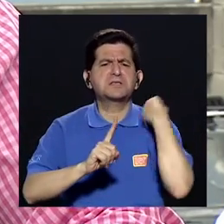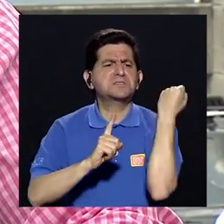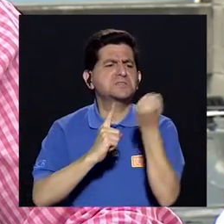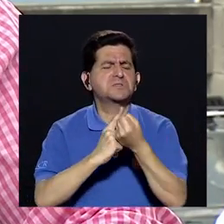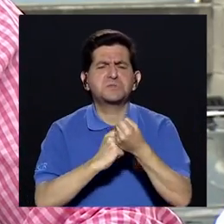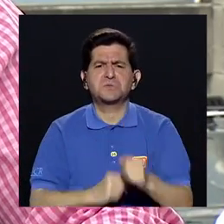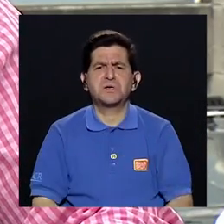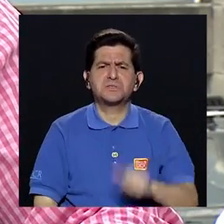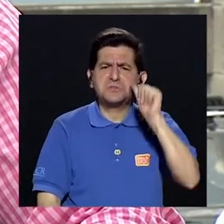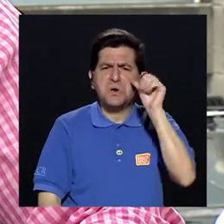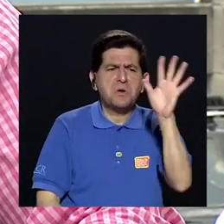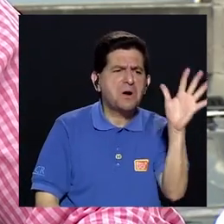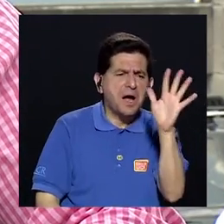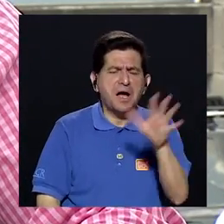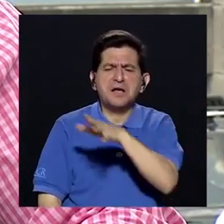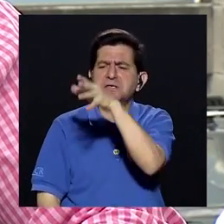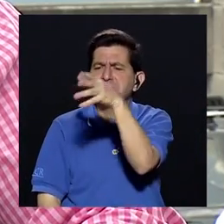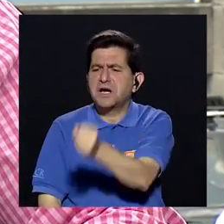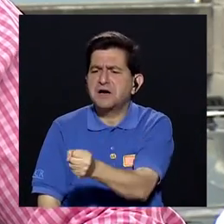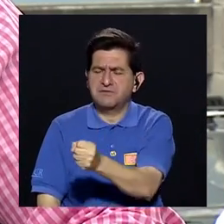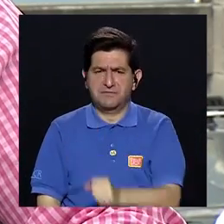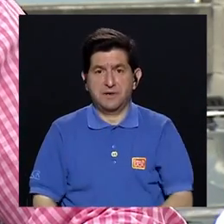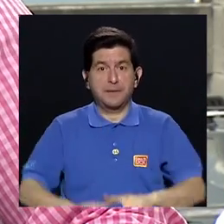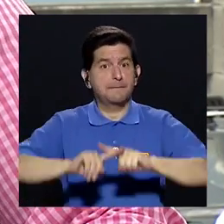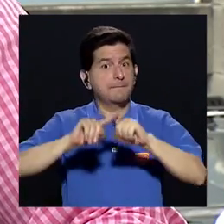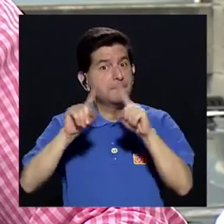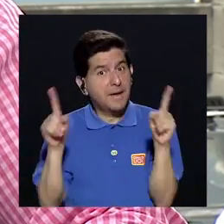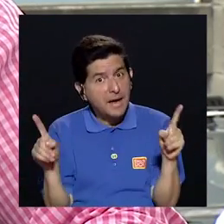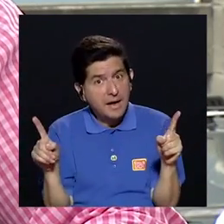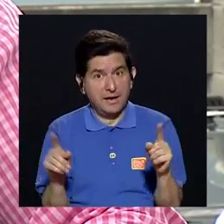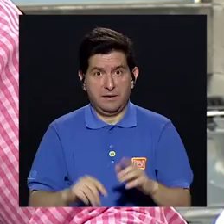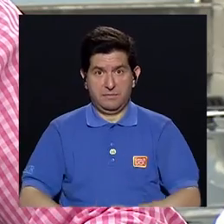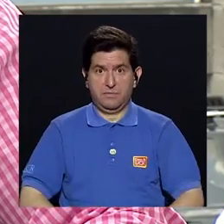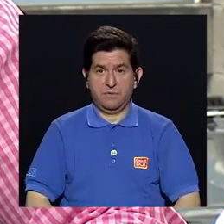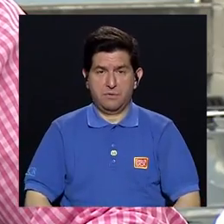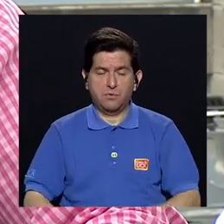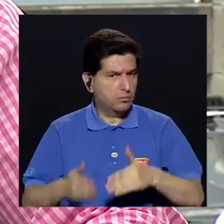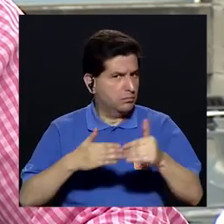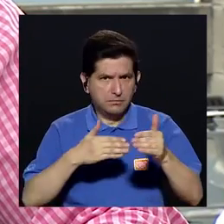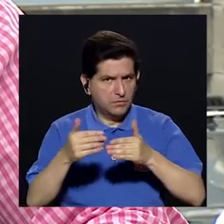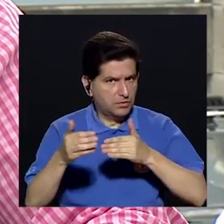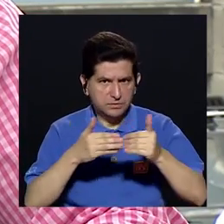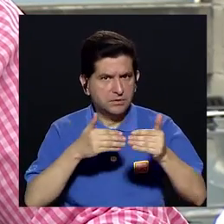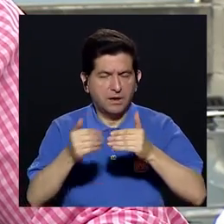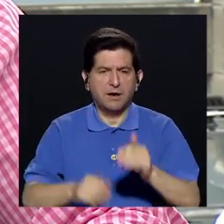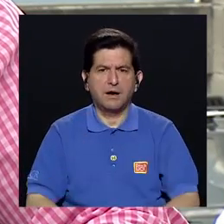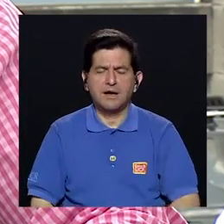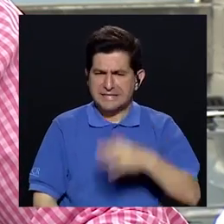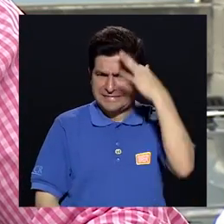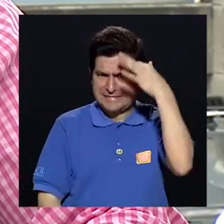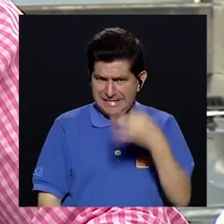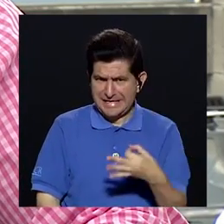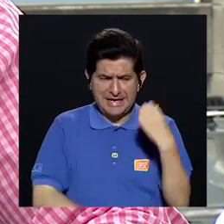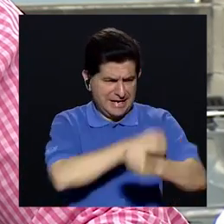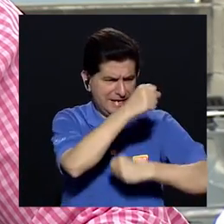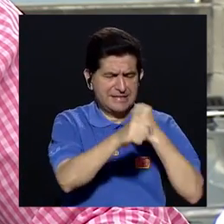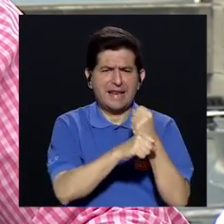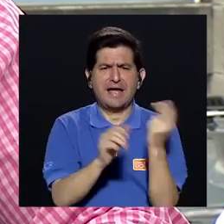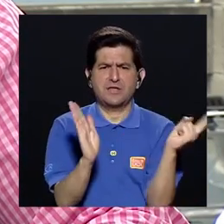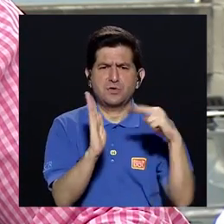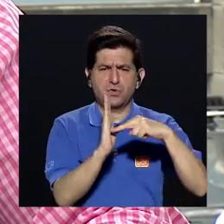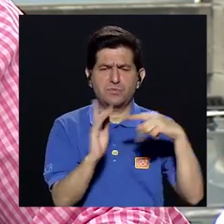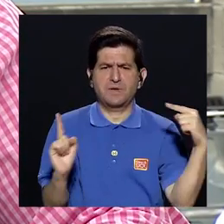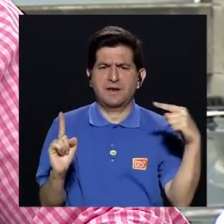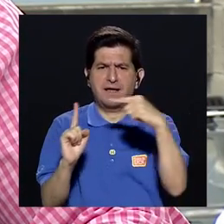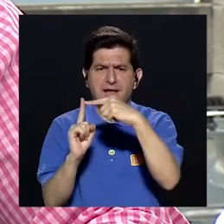presentan en Asia y en África Pero pues a pesar de esto se estima que entre los años 2000